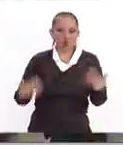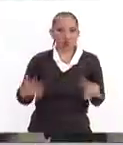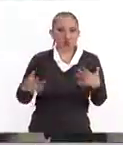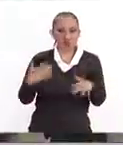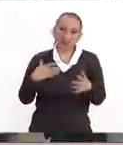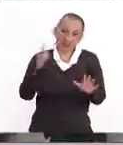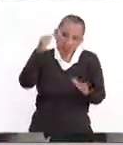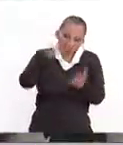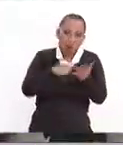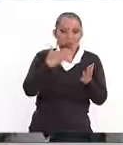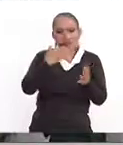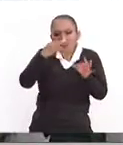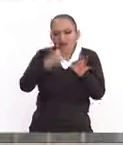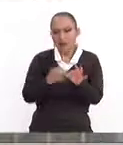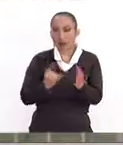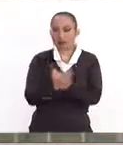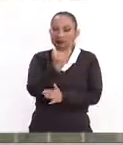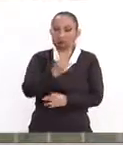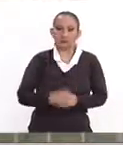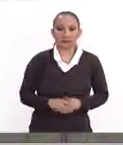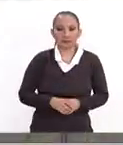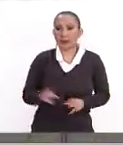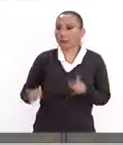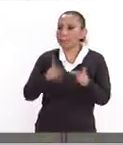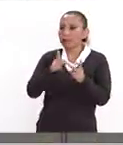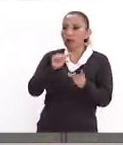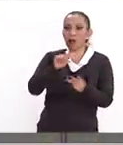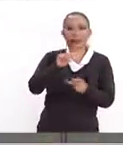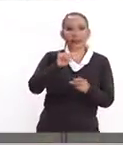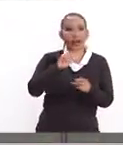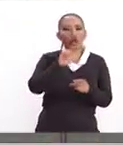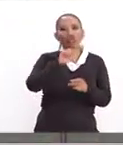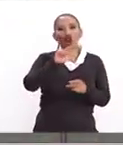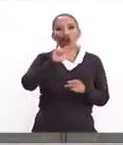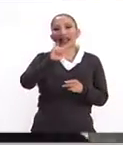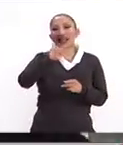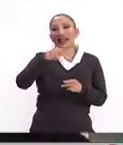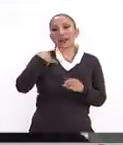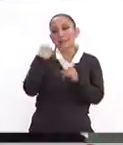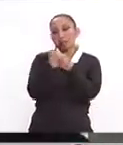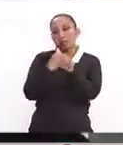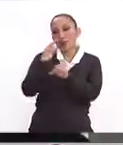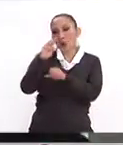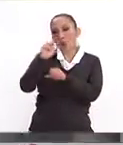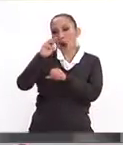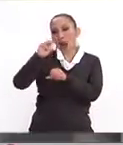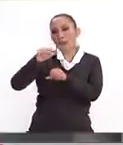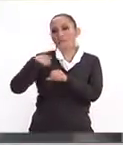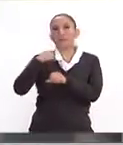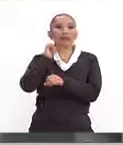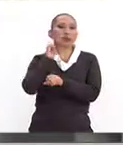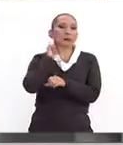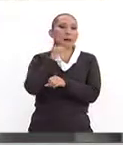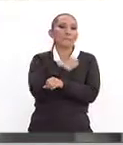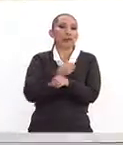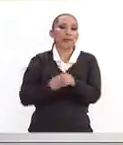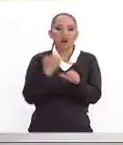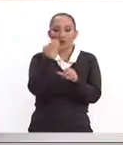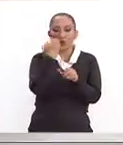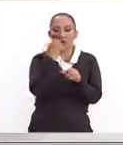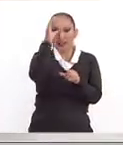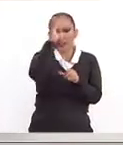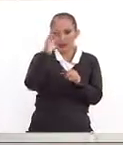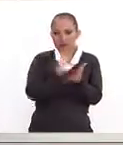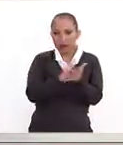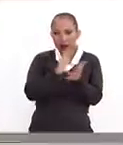Me parece que es adecuada la decisión. Perfecto. Alicia Solini, investigadora de la UAMAS Capotzalco y miembro de la Academia Nacional